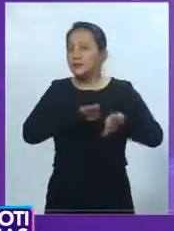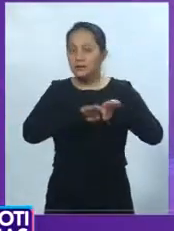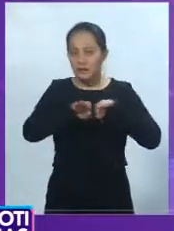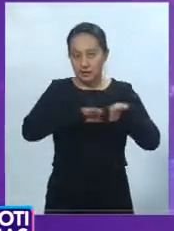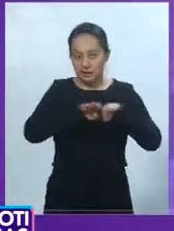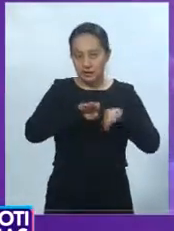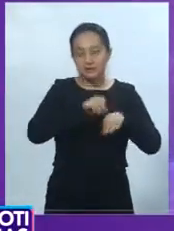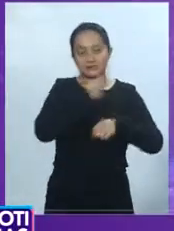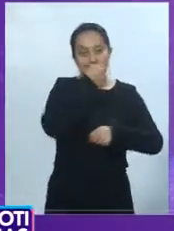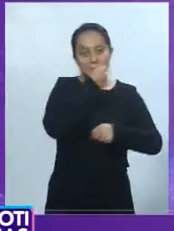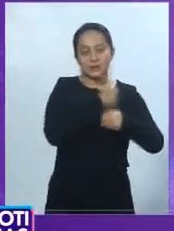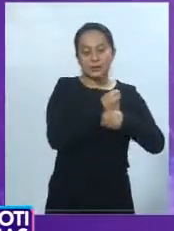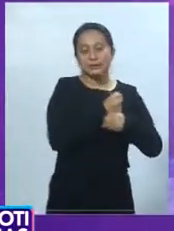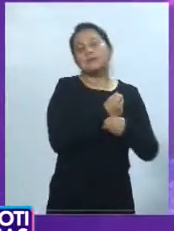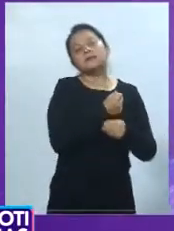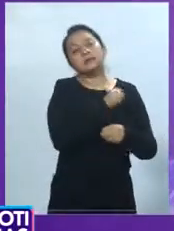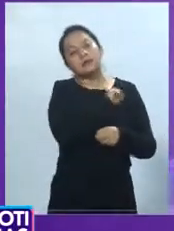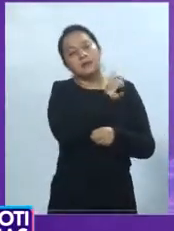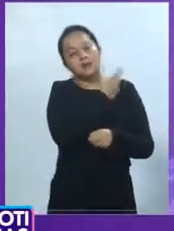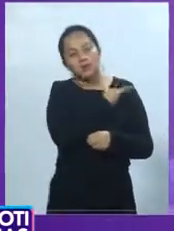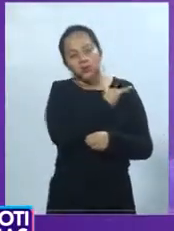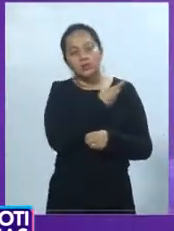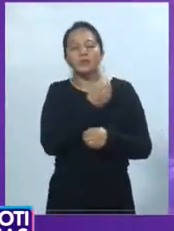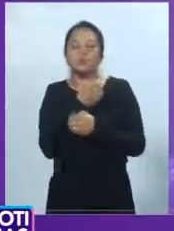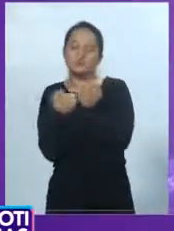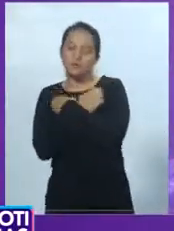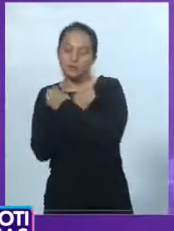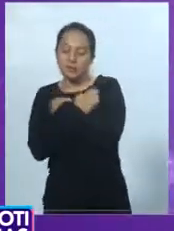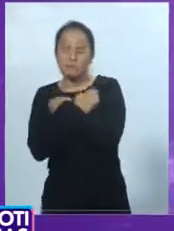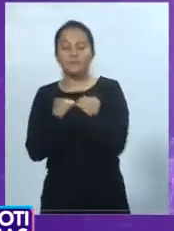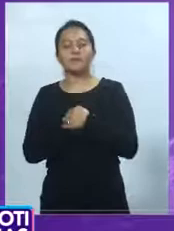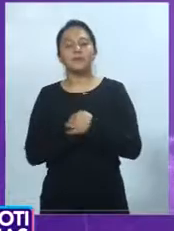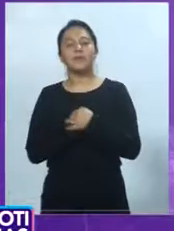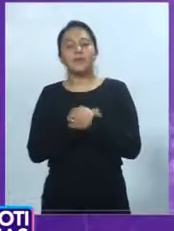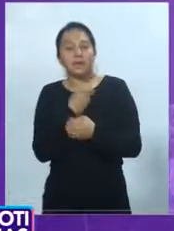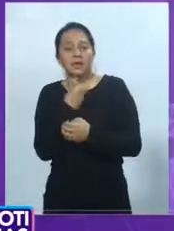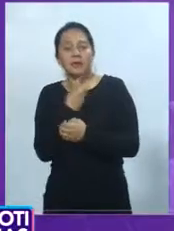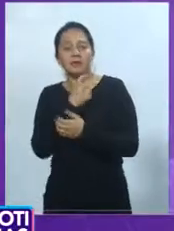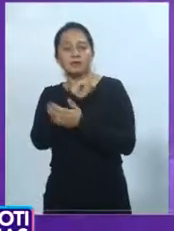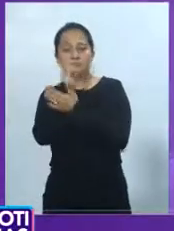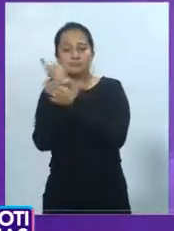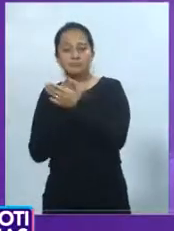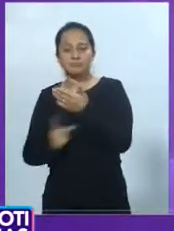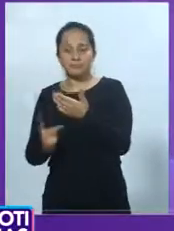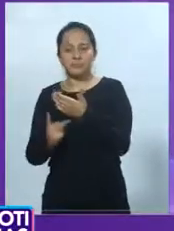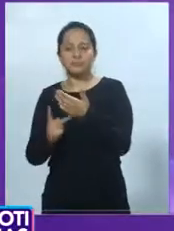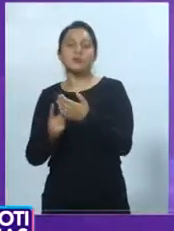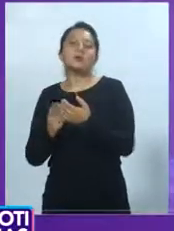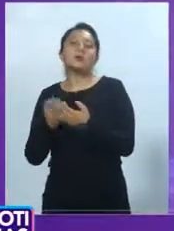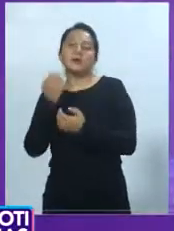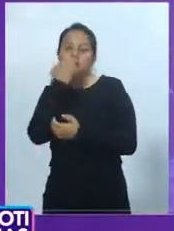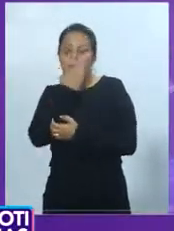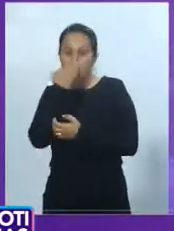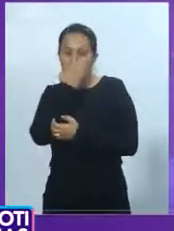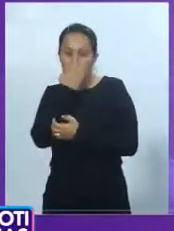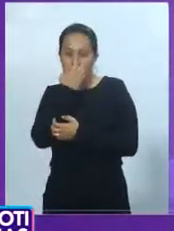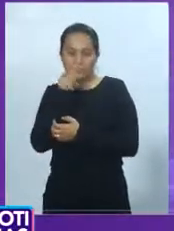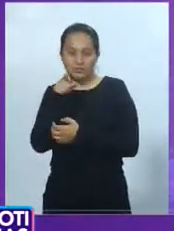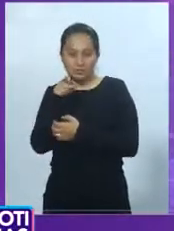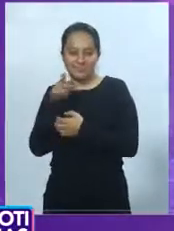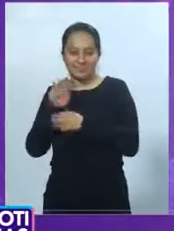Están por definirnos, de hecho hemos tenido reuniones permanentes con la Secretaría de Salud